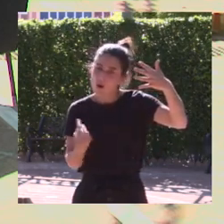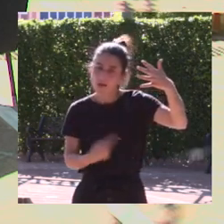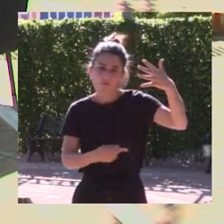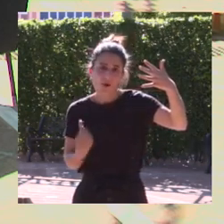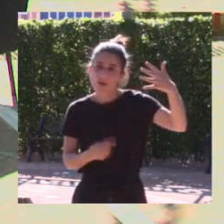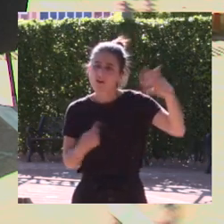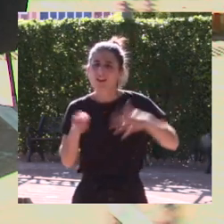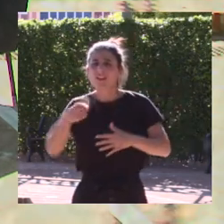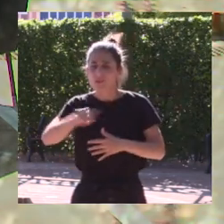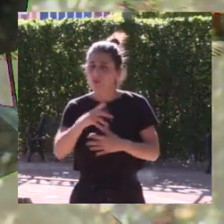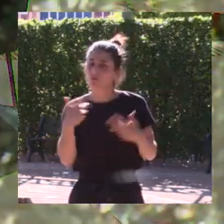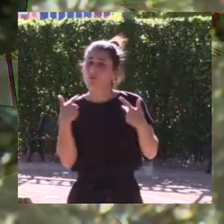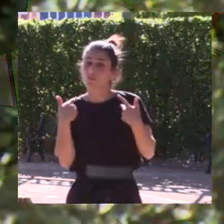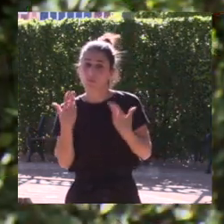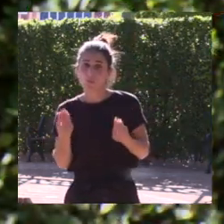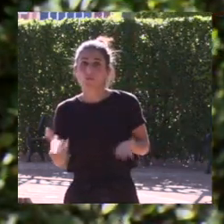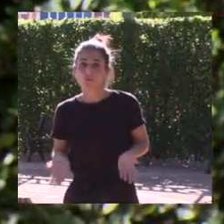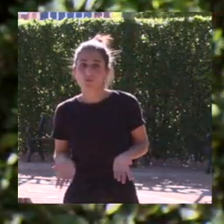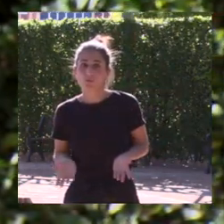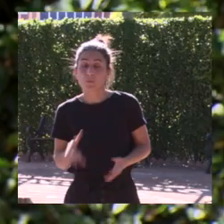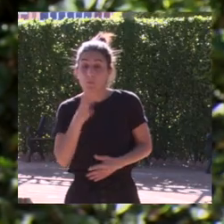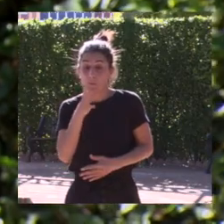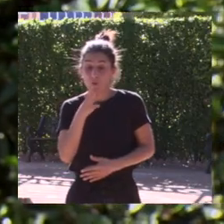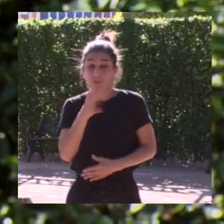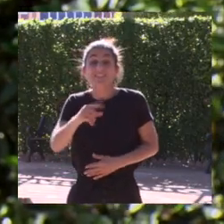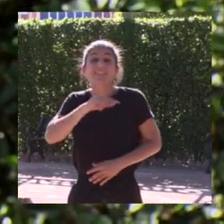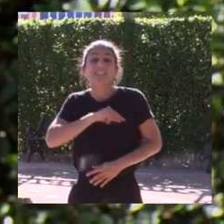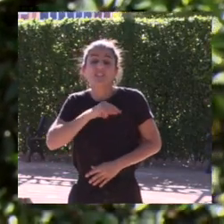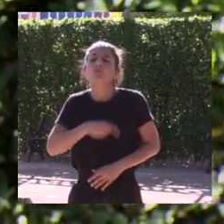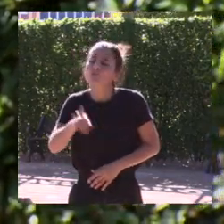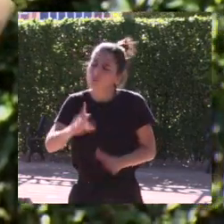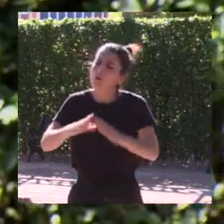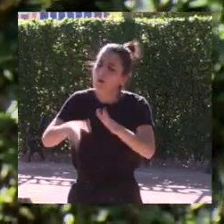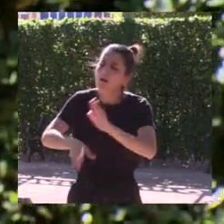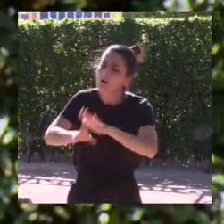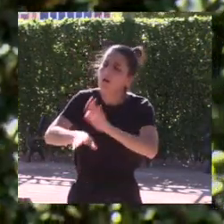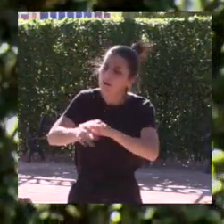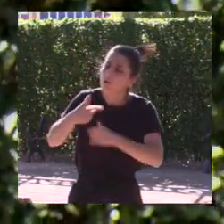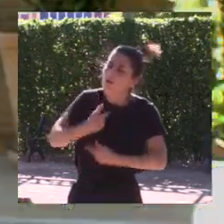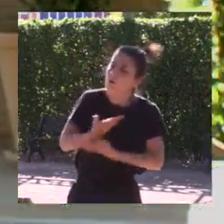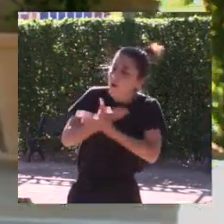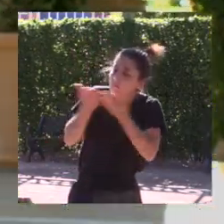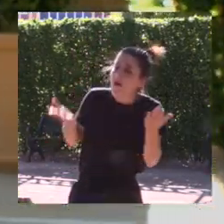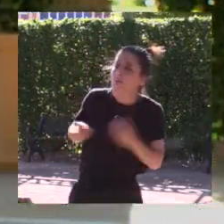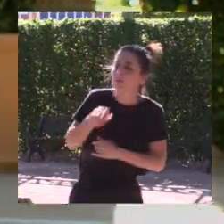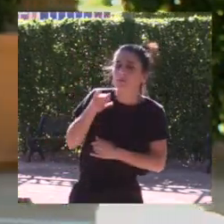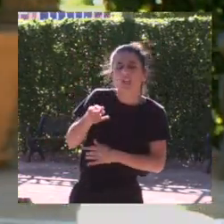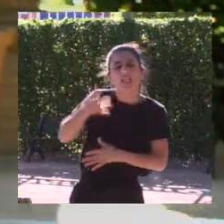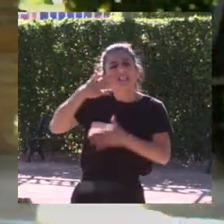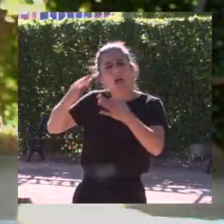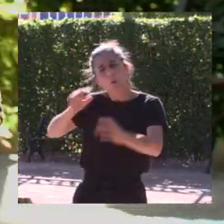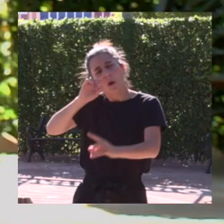pasaron muy mal porque el mensaje más o menos era tú sigue navegando confiamos en ti